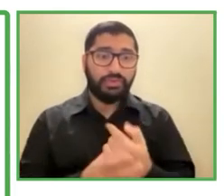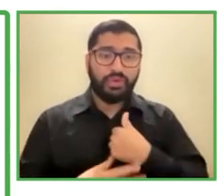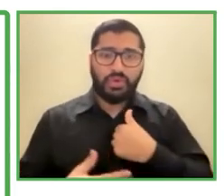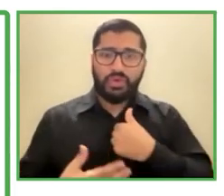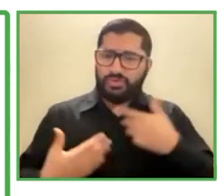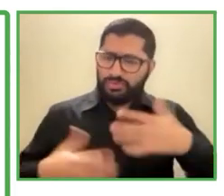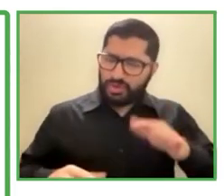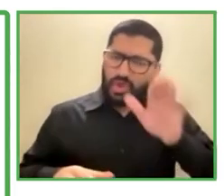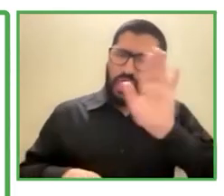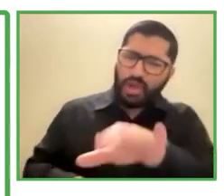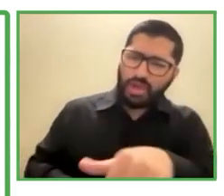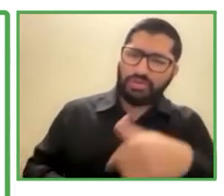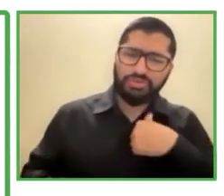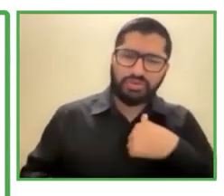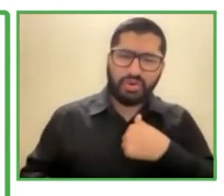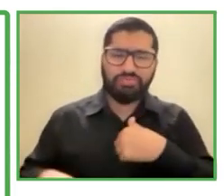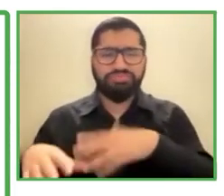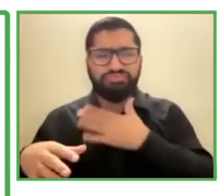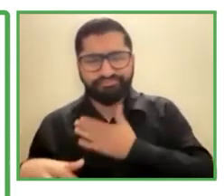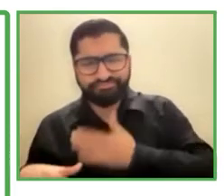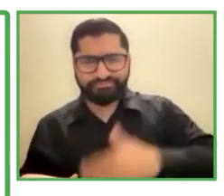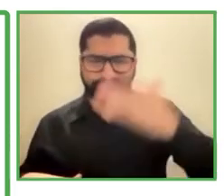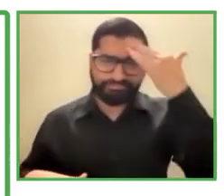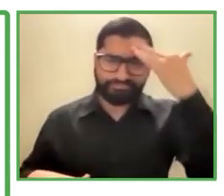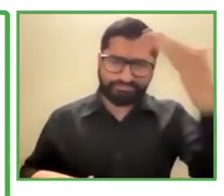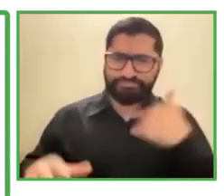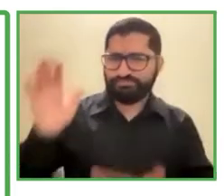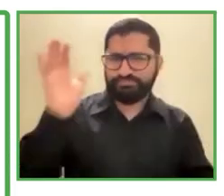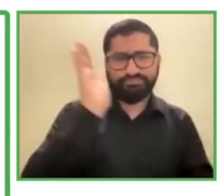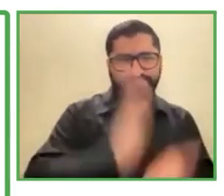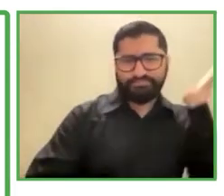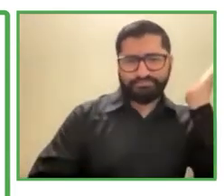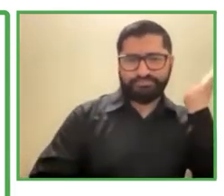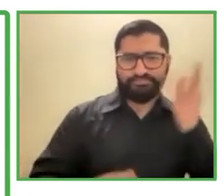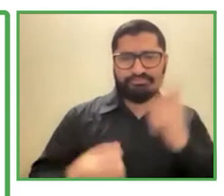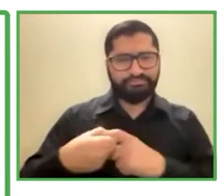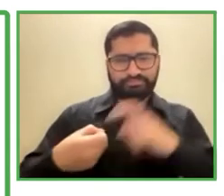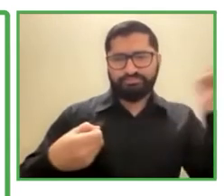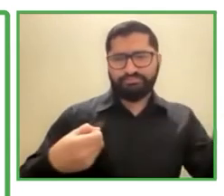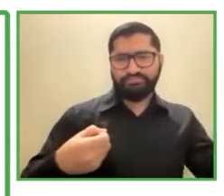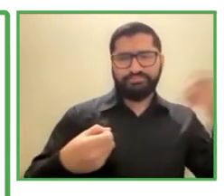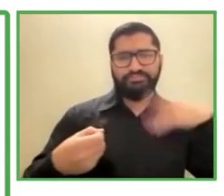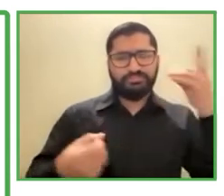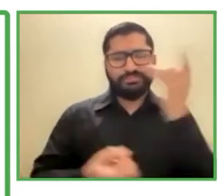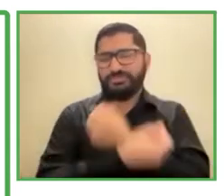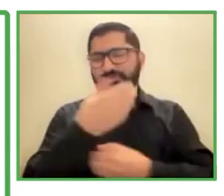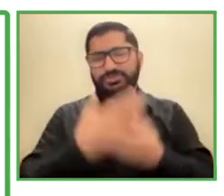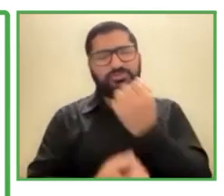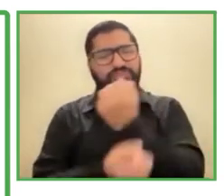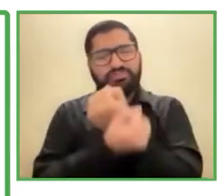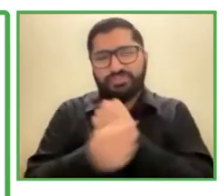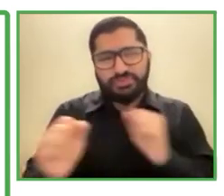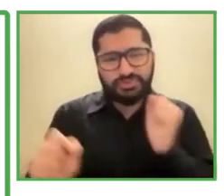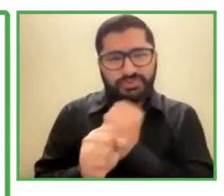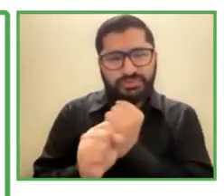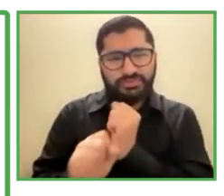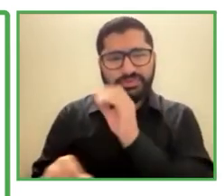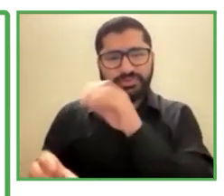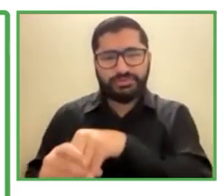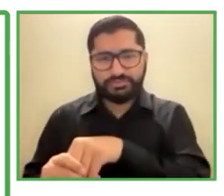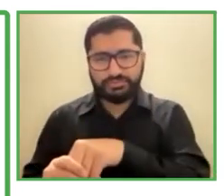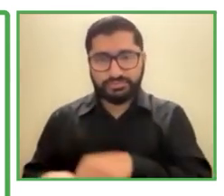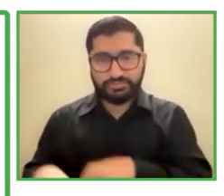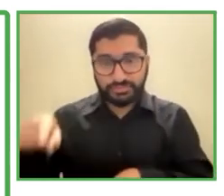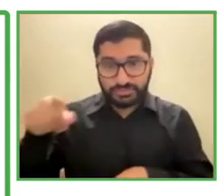permitía trabajar. Era una discapacidad desconocida, ¿no es cierto?, para la institución, y lo